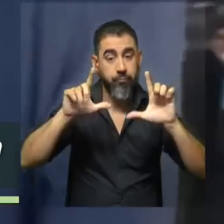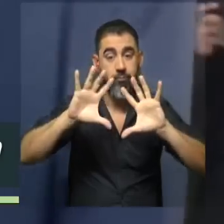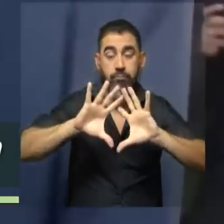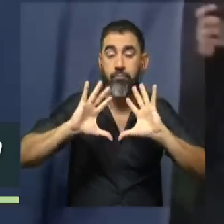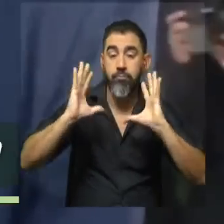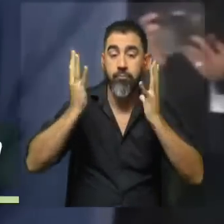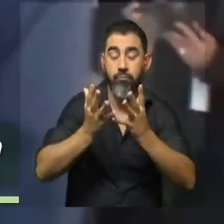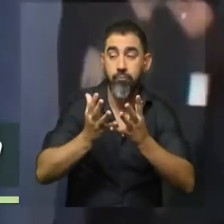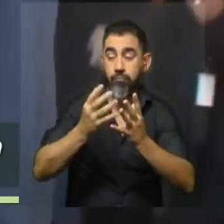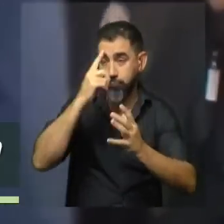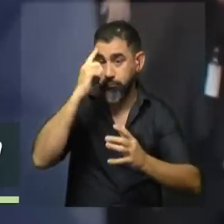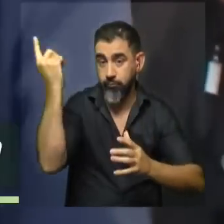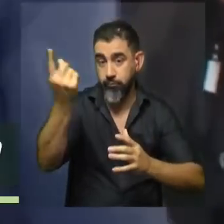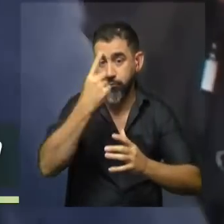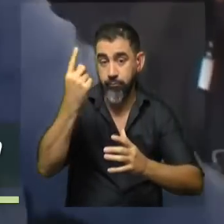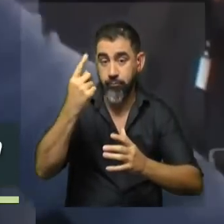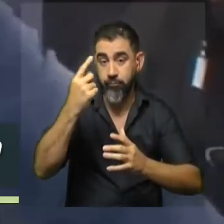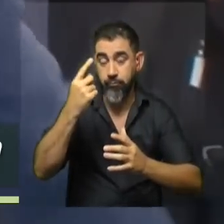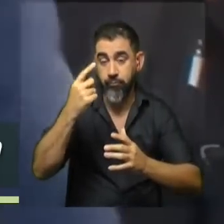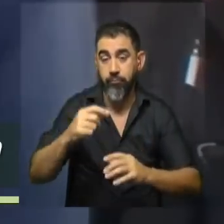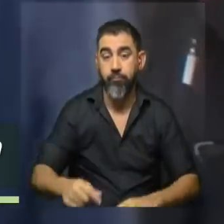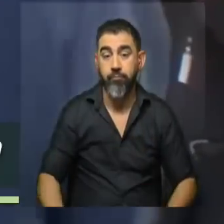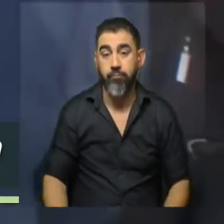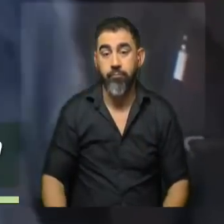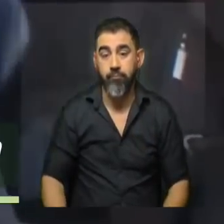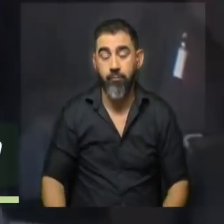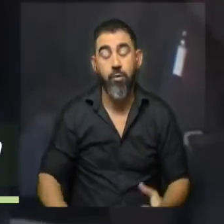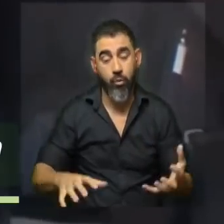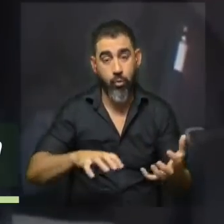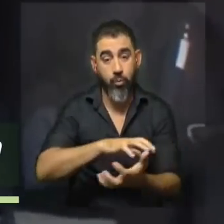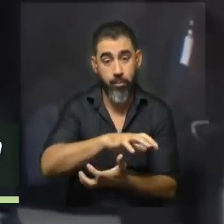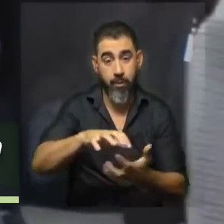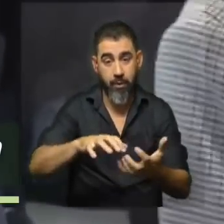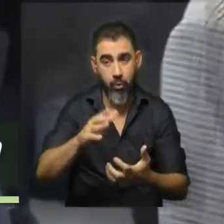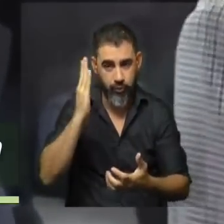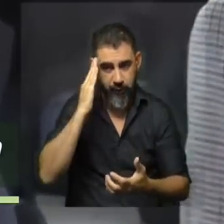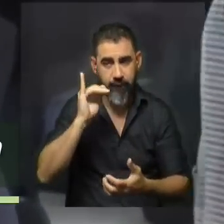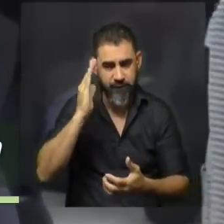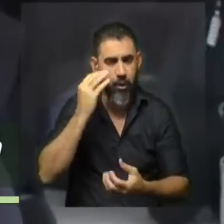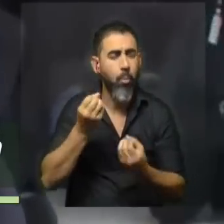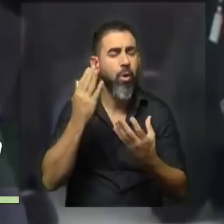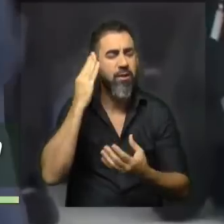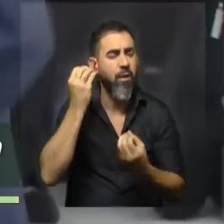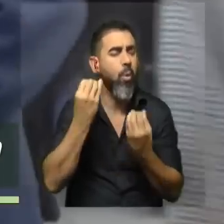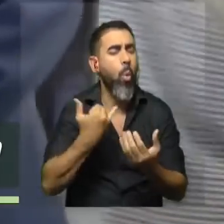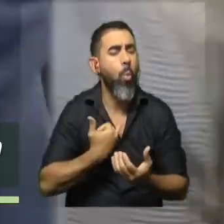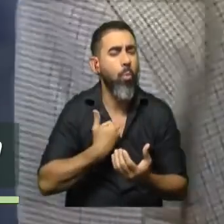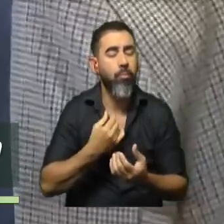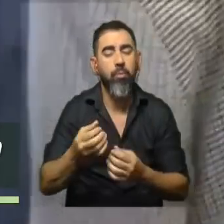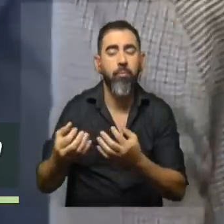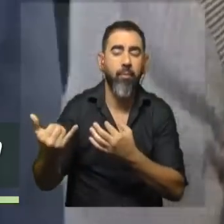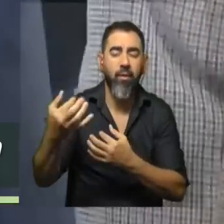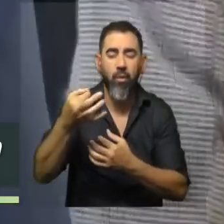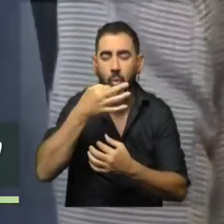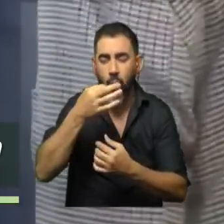exterior, en los organismos internacionales y demás, está complicada. ¿Le consta eso? Sí, me consta. ¿Por qué, por ejemplo? Sí, por comentarios.